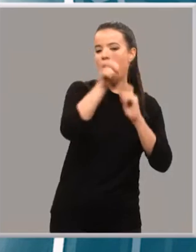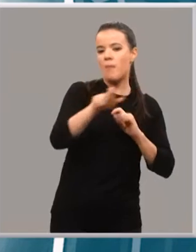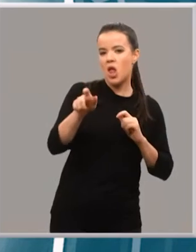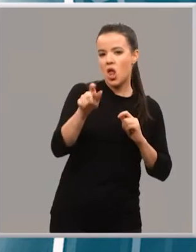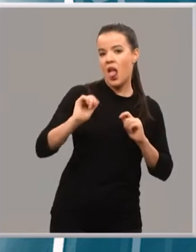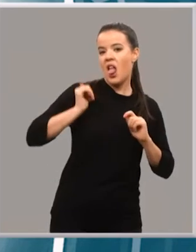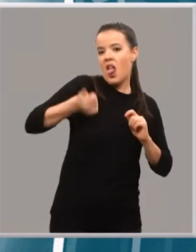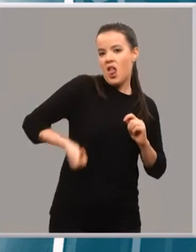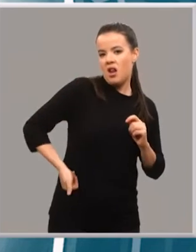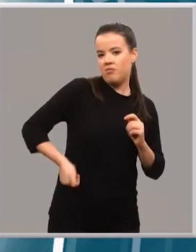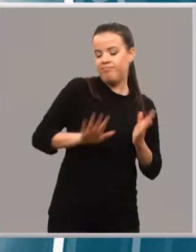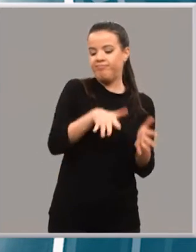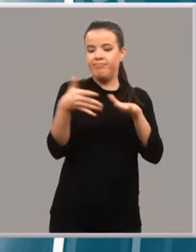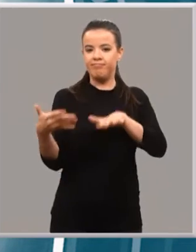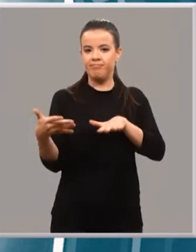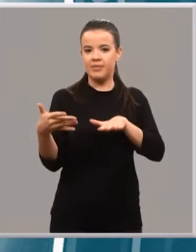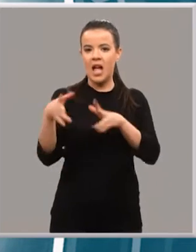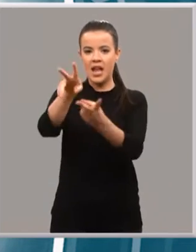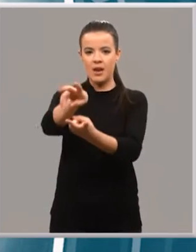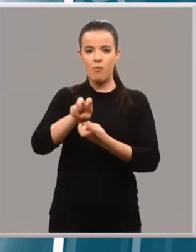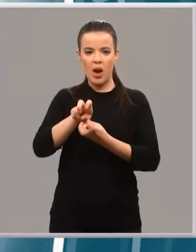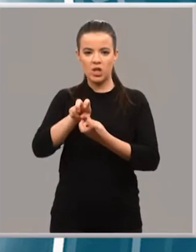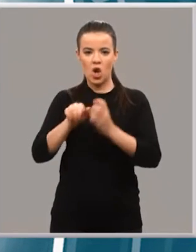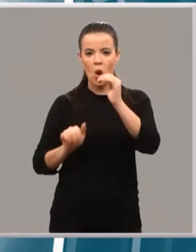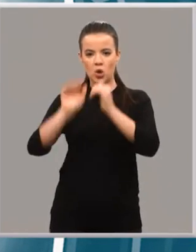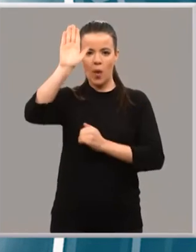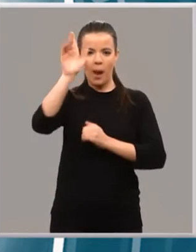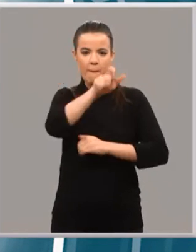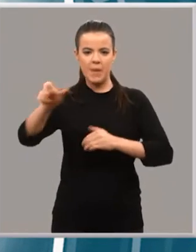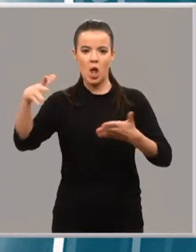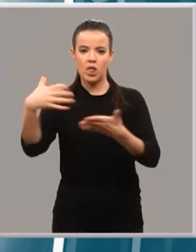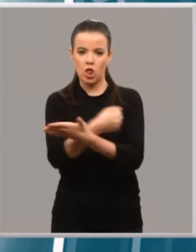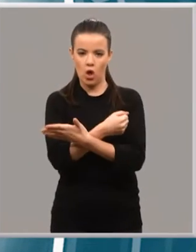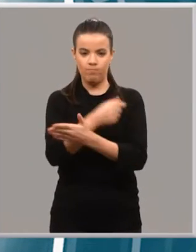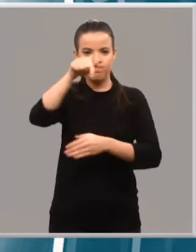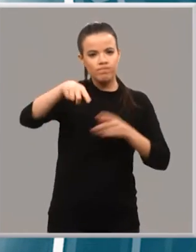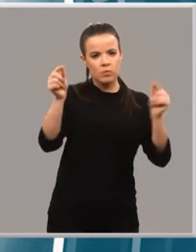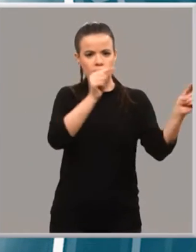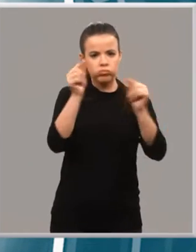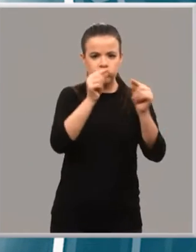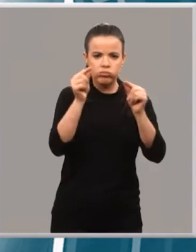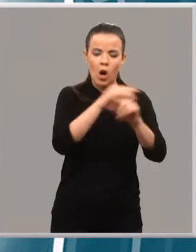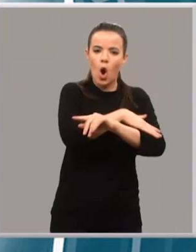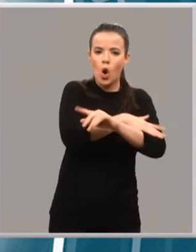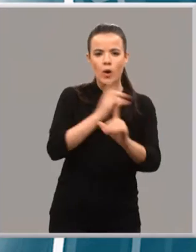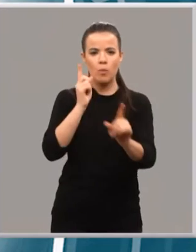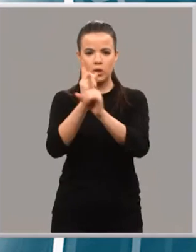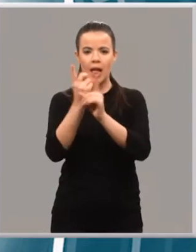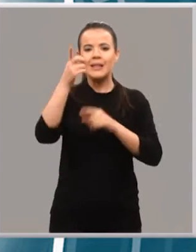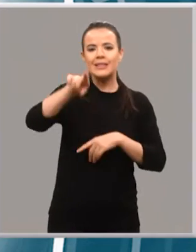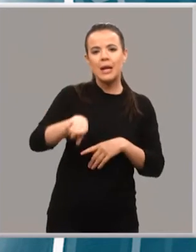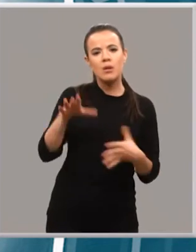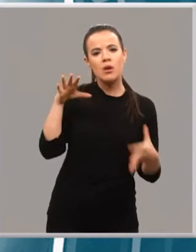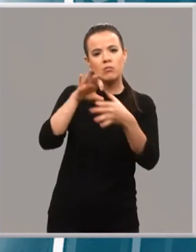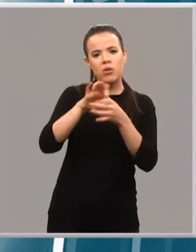traducción literal es vamos a subirle los impuestos a todos. Más rifirrafes hoy entre gobierno y oposición también a cuenta de las reformas